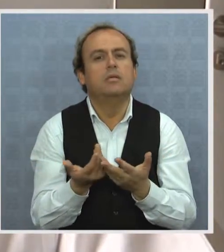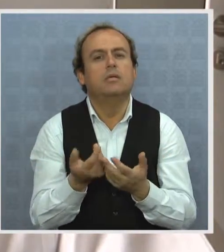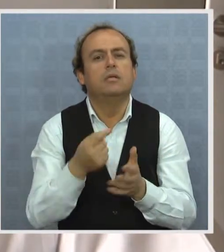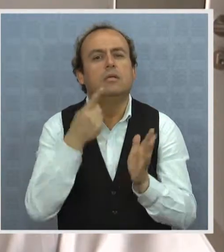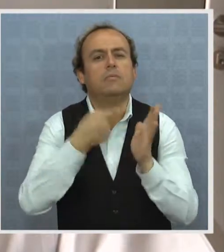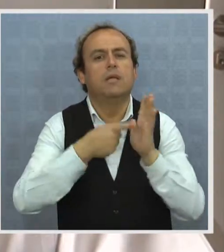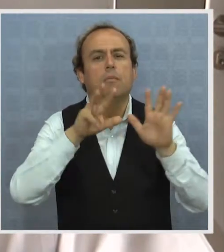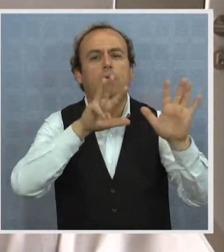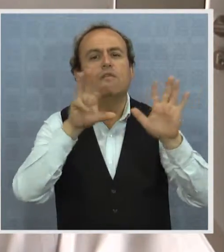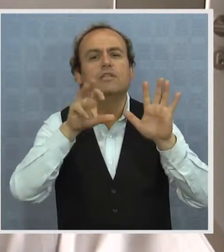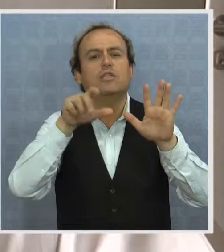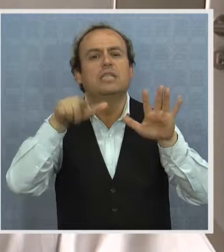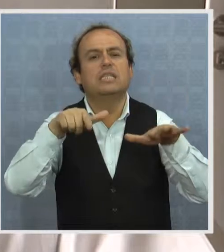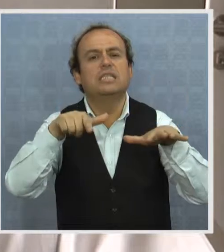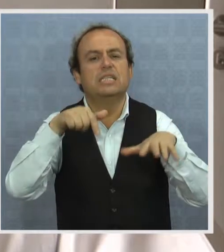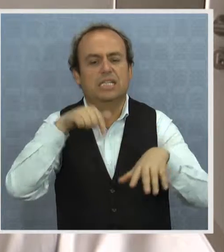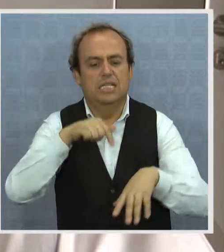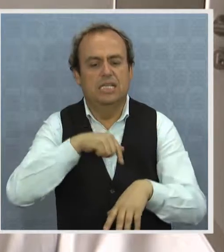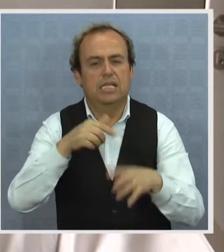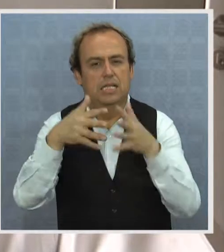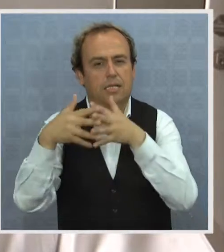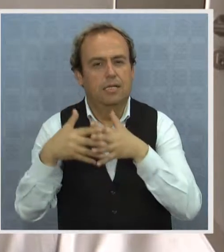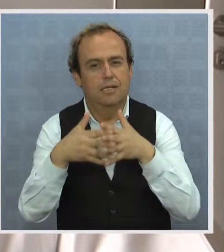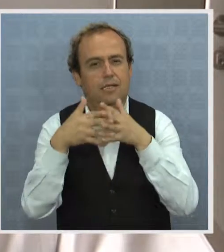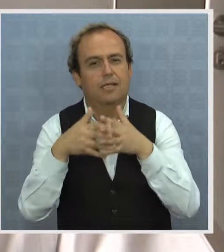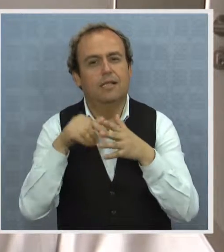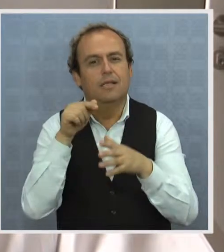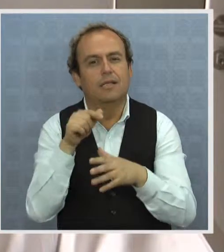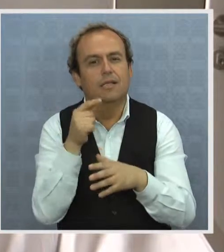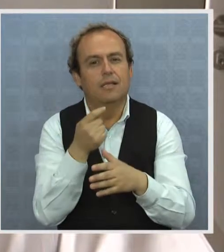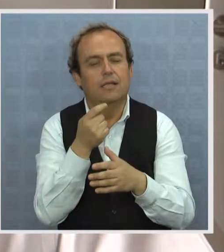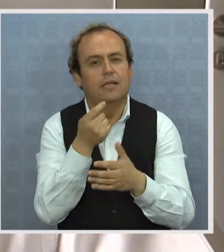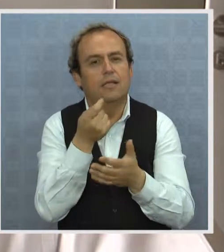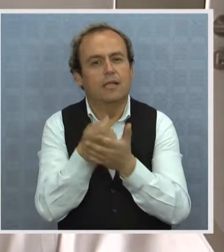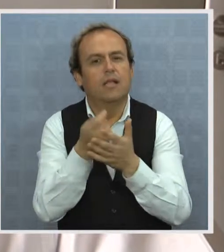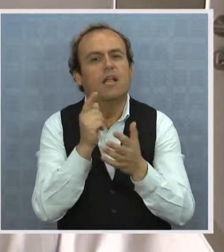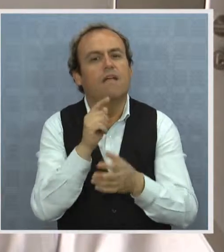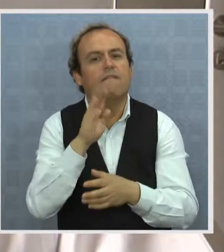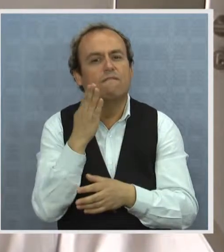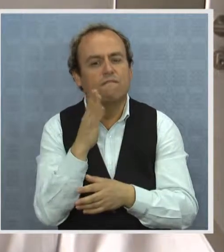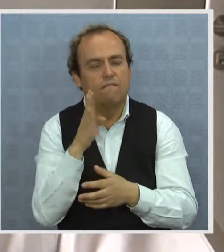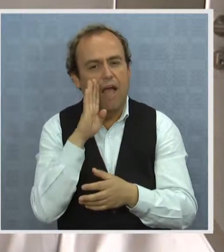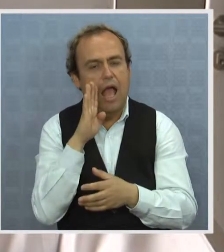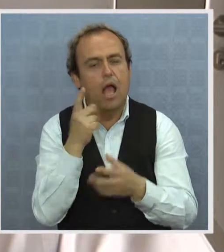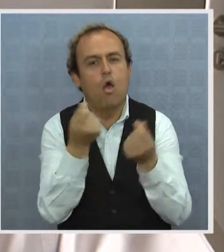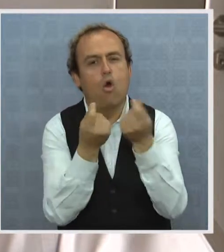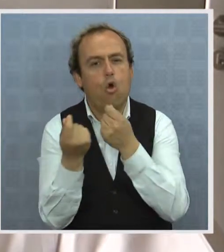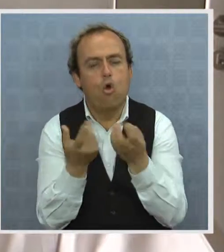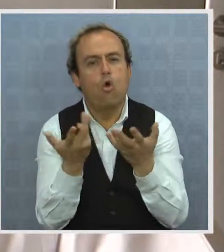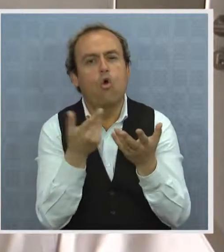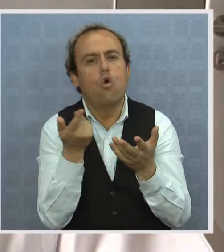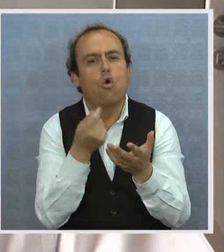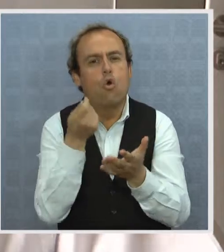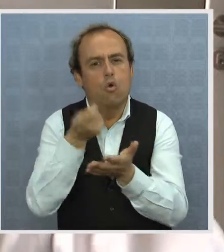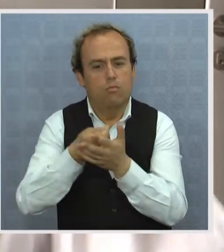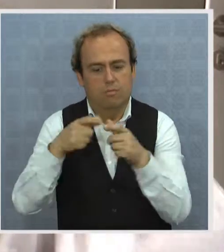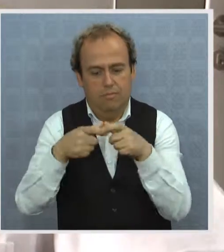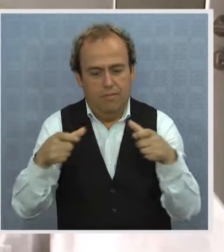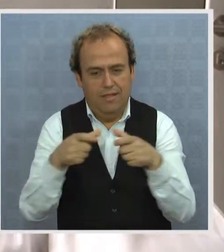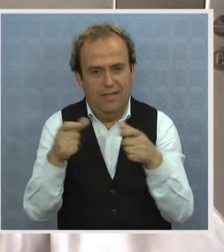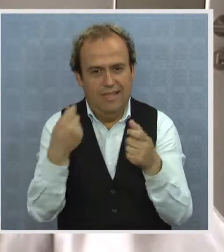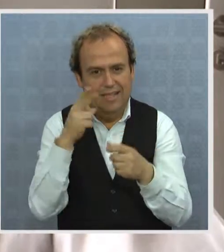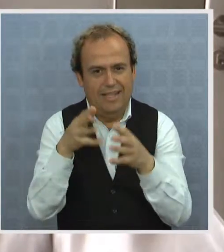Desde 1917, el control del país ha estado en la Reserva Federal y los bancos privados. Ellos imprimen el dinero